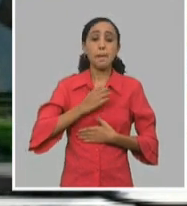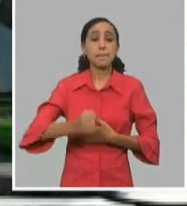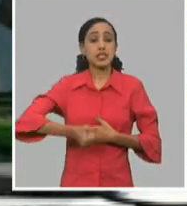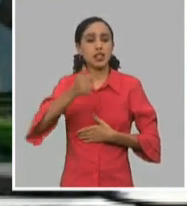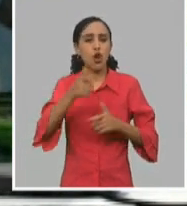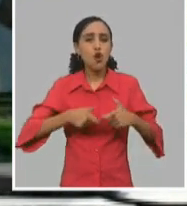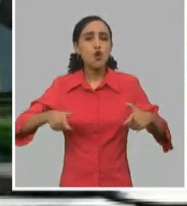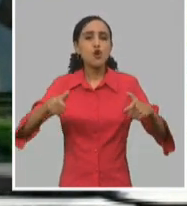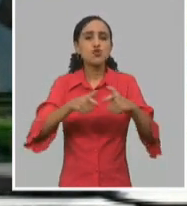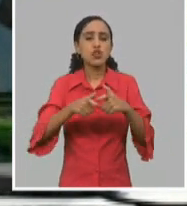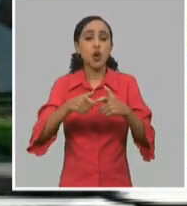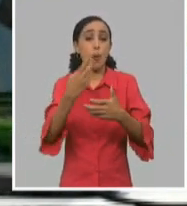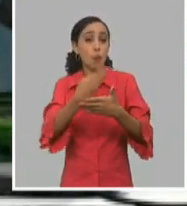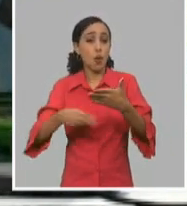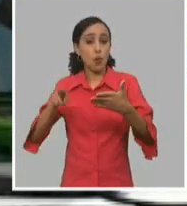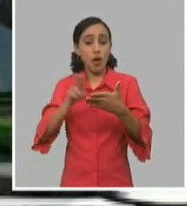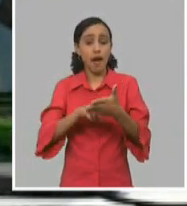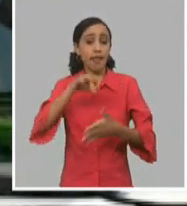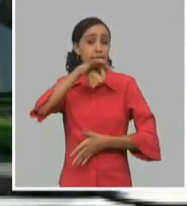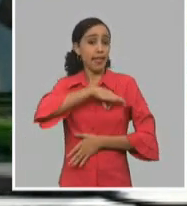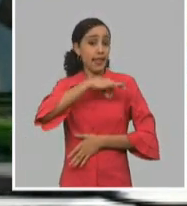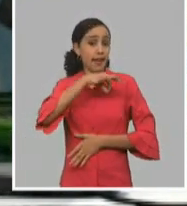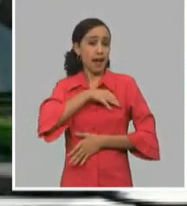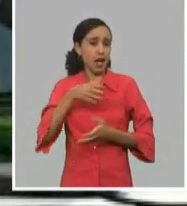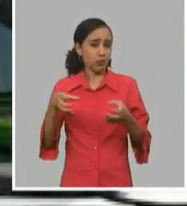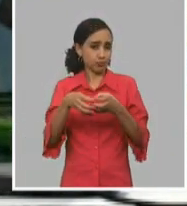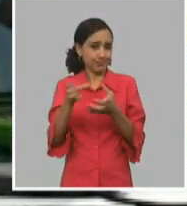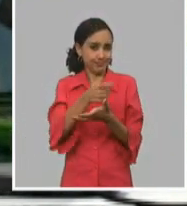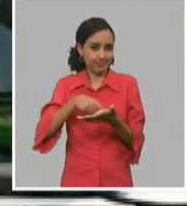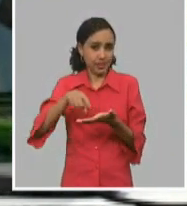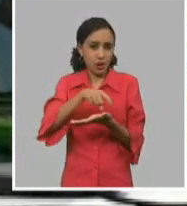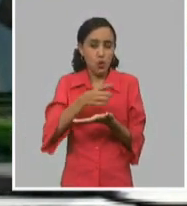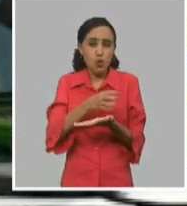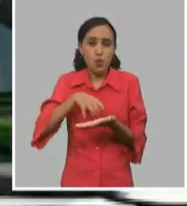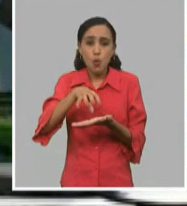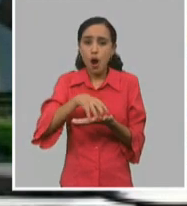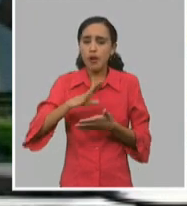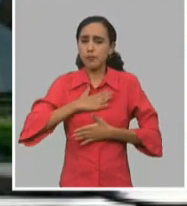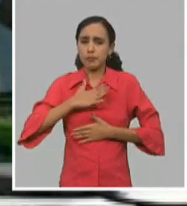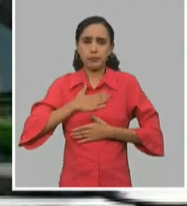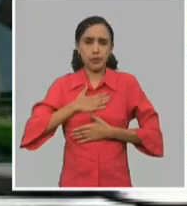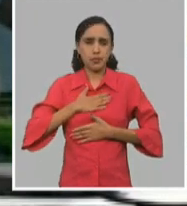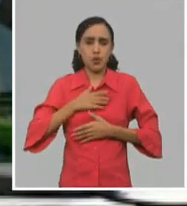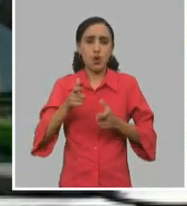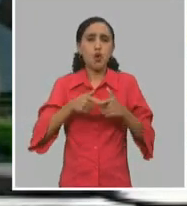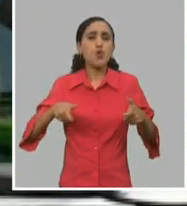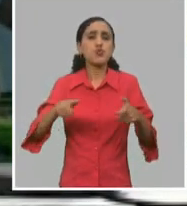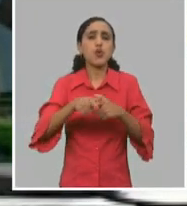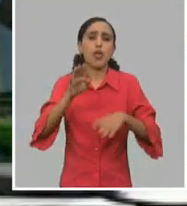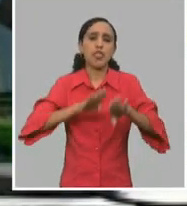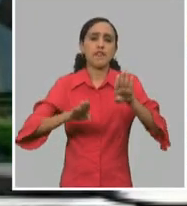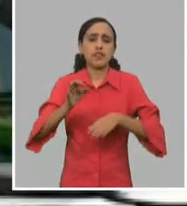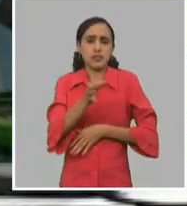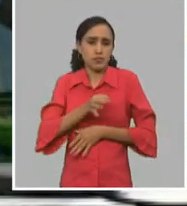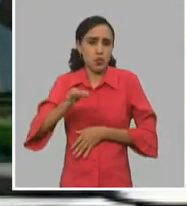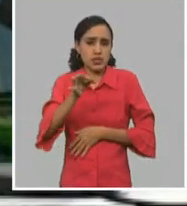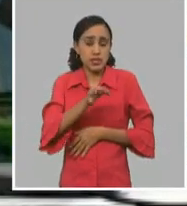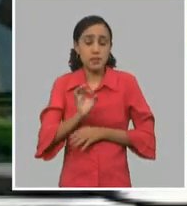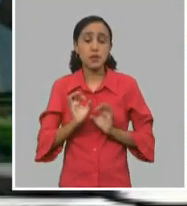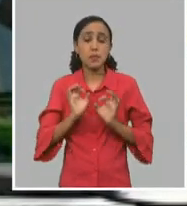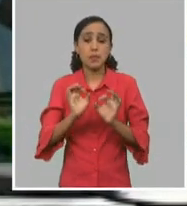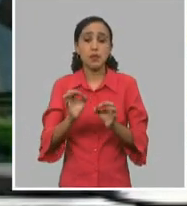Popular, los delegados de circuncrición, los consejos de defensa propios municipales de cada uno de nuestros municipios, las